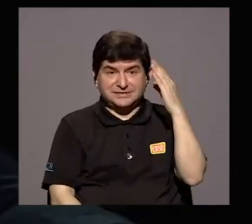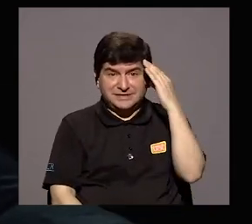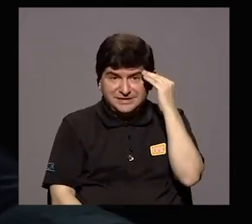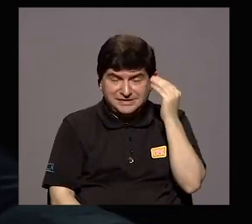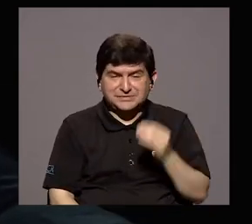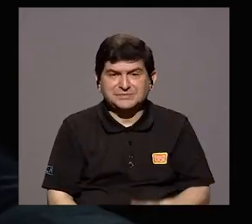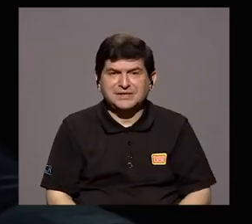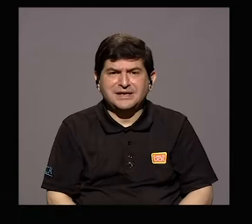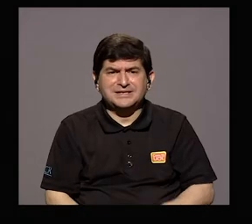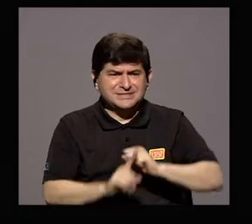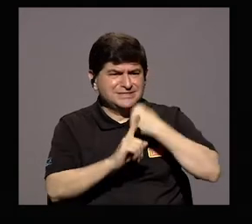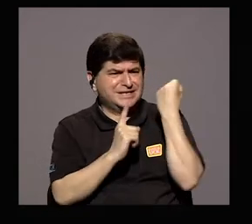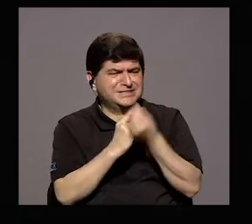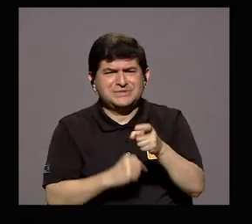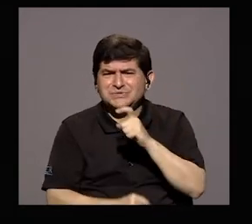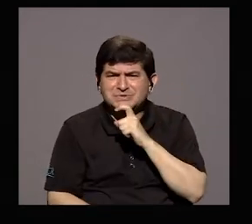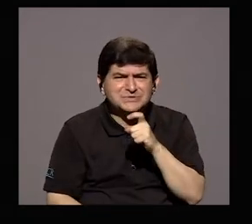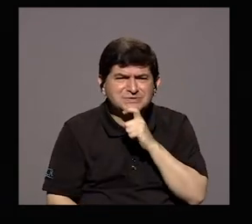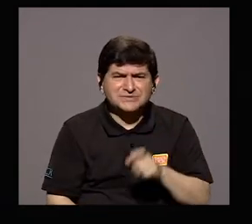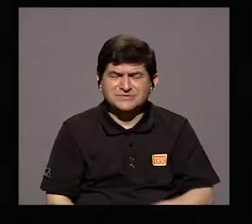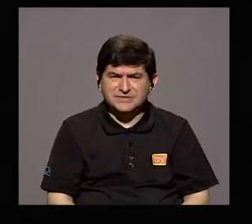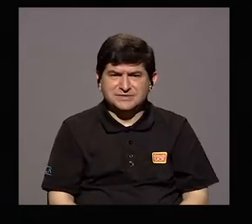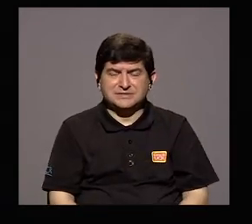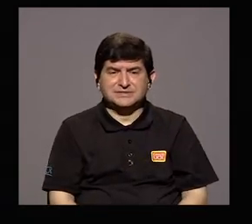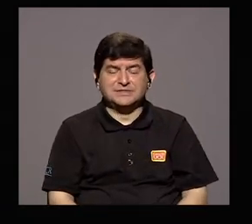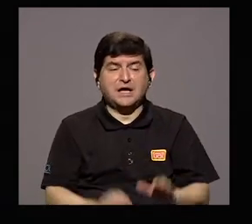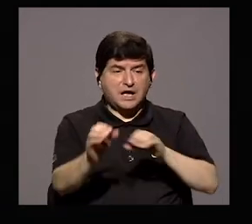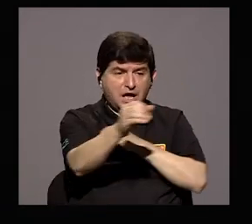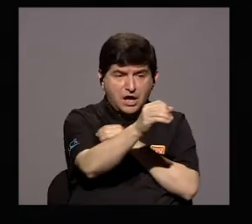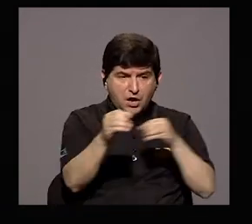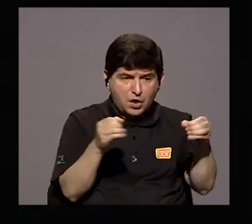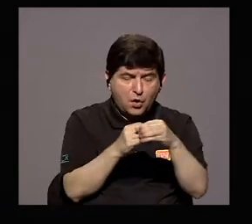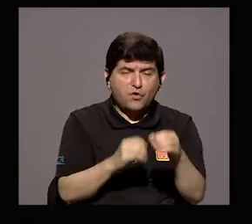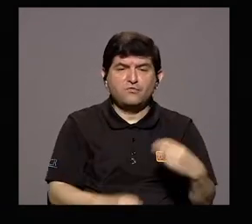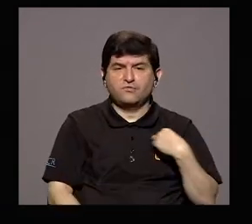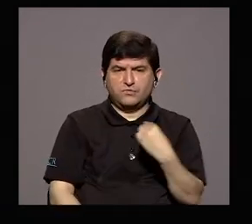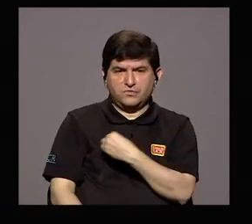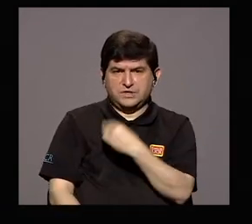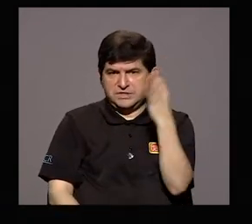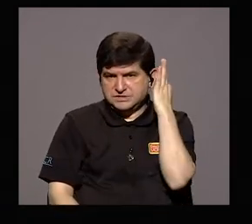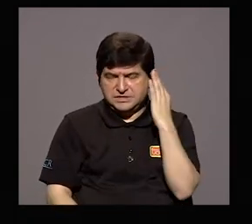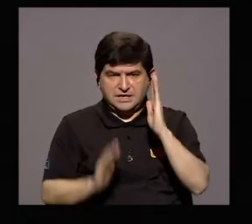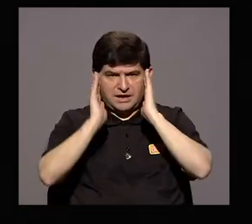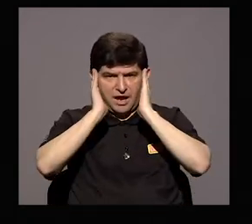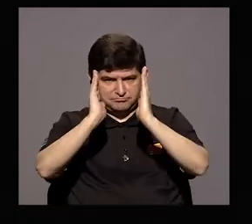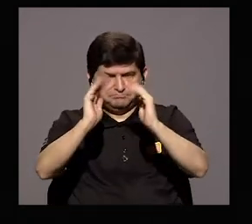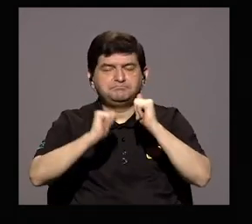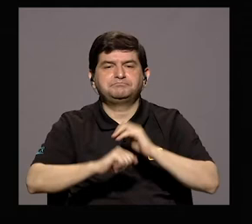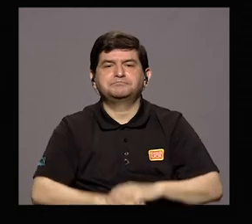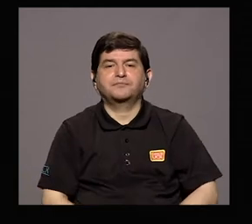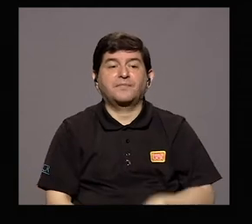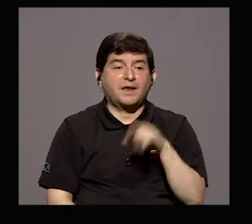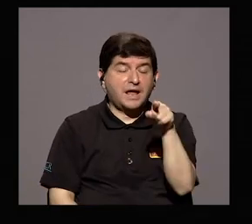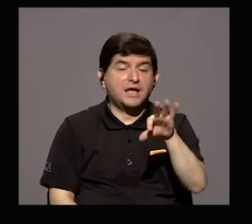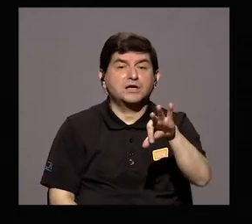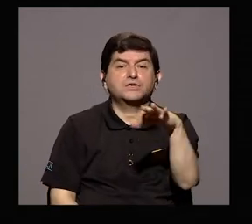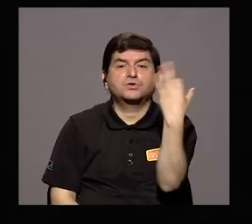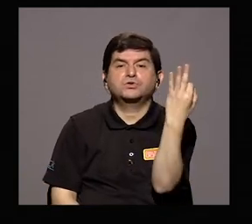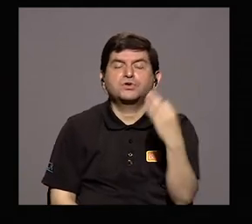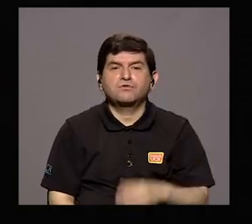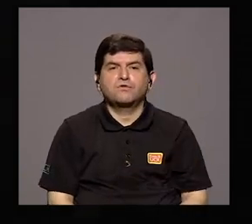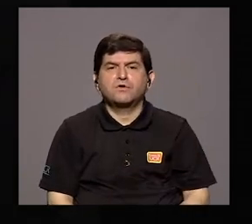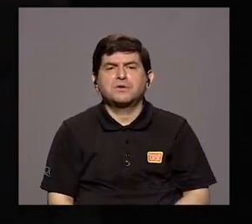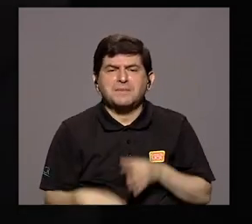neurálgica, don Denis? Bueno, del despacho a la ministra le hemos dado la ocupación, creo que ellos de alguna forma han